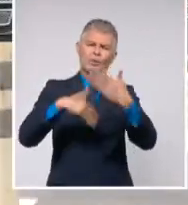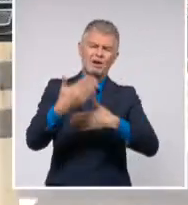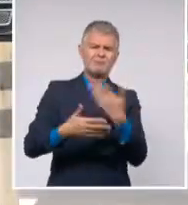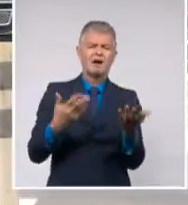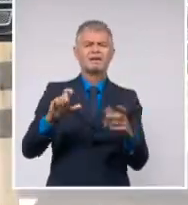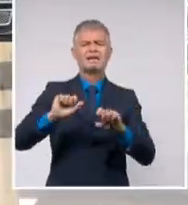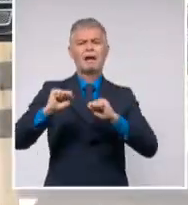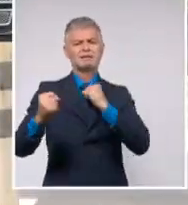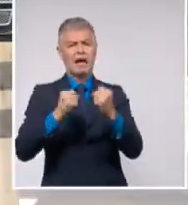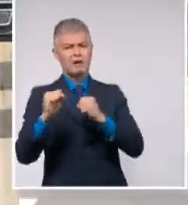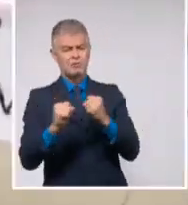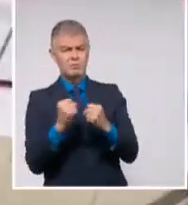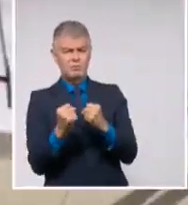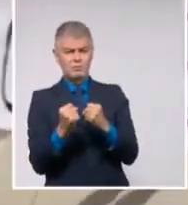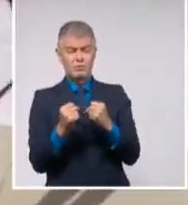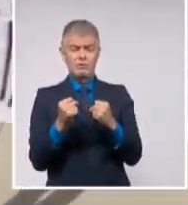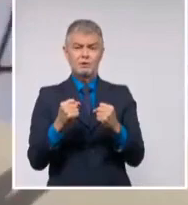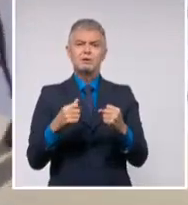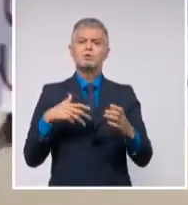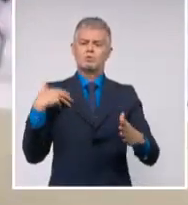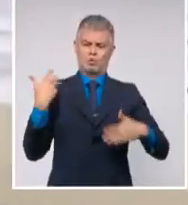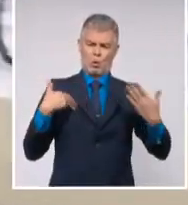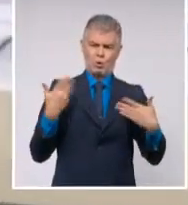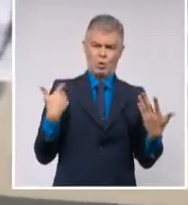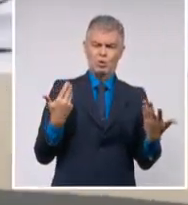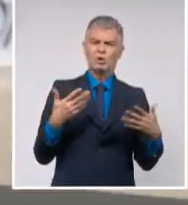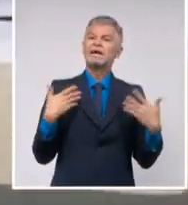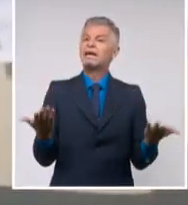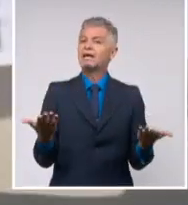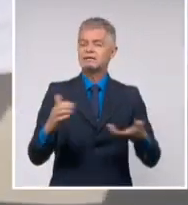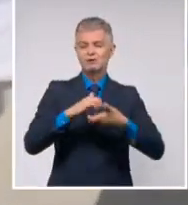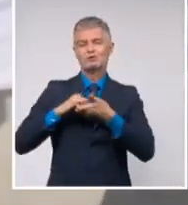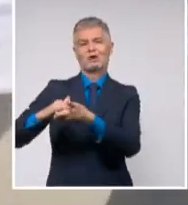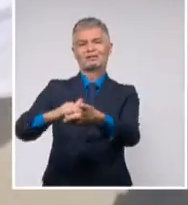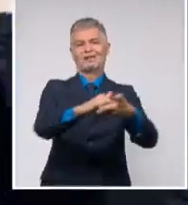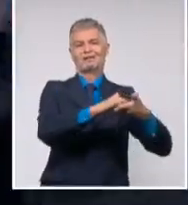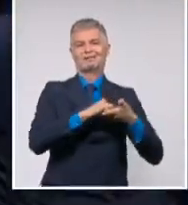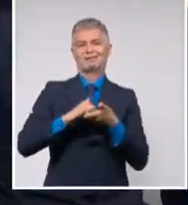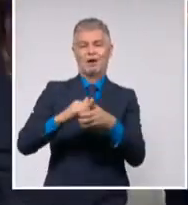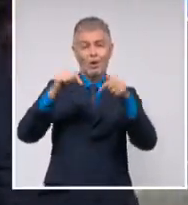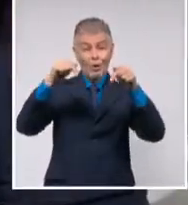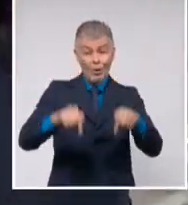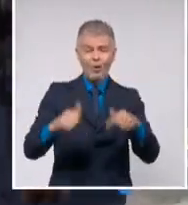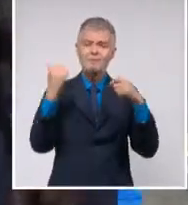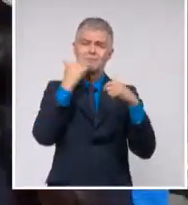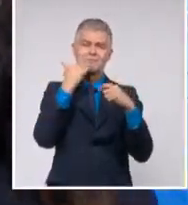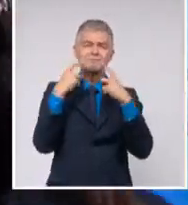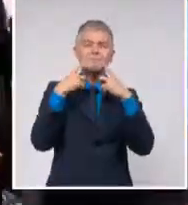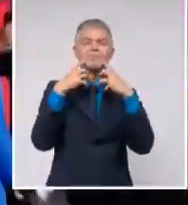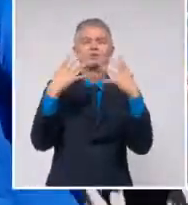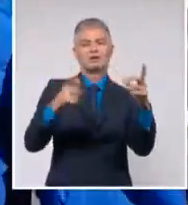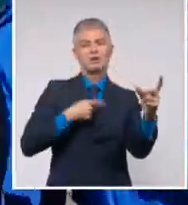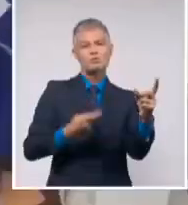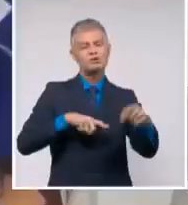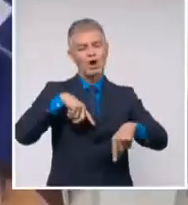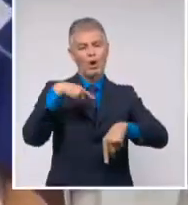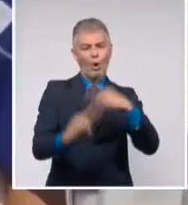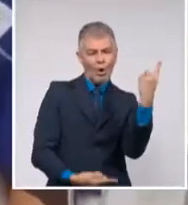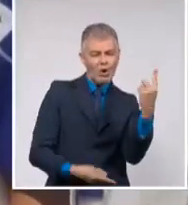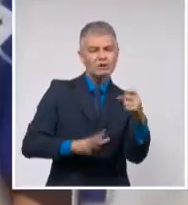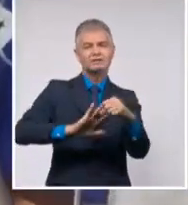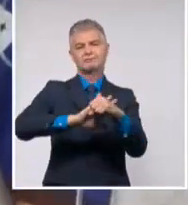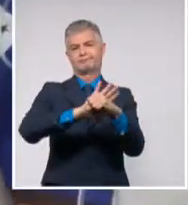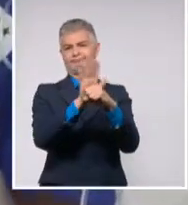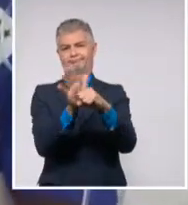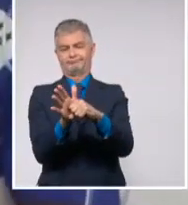enaltecerá con orgullo la solidaridad. Hoy, palabra de orden en el combate contra la pandemia de la COVID